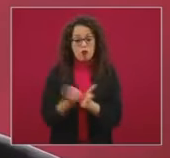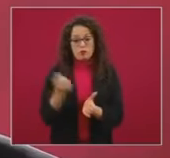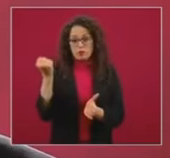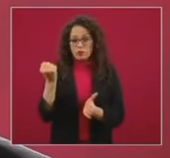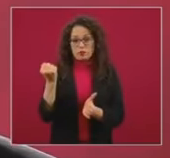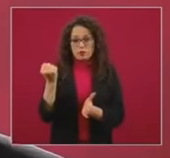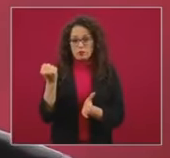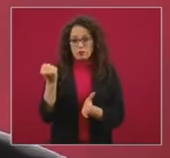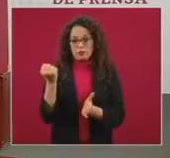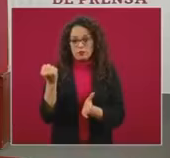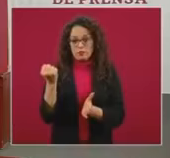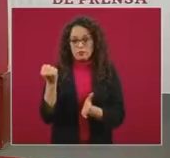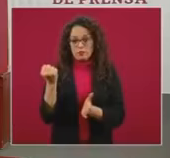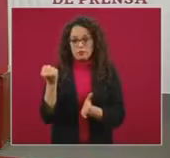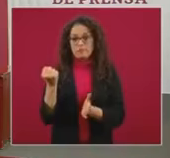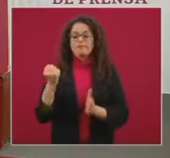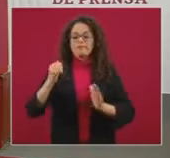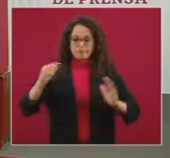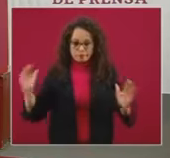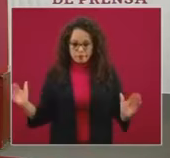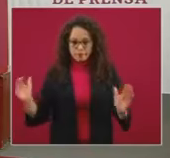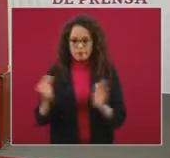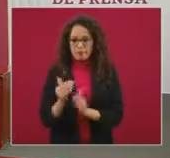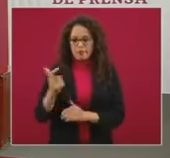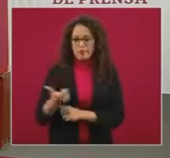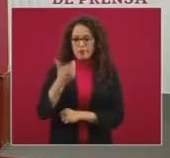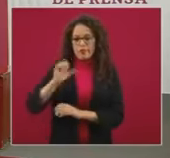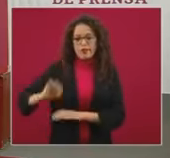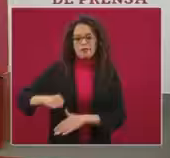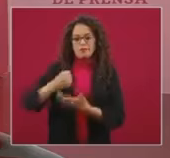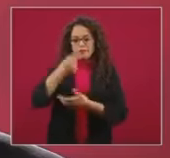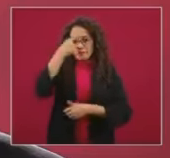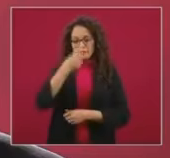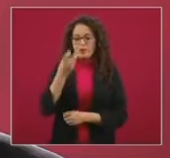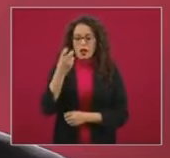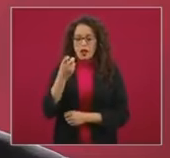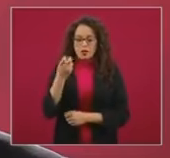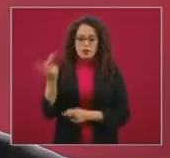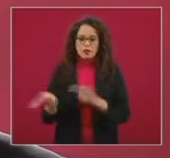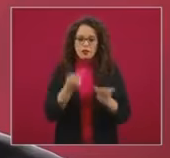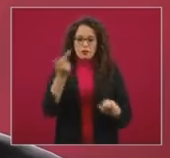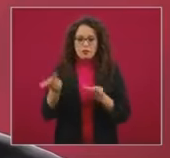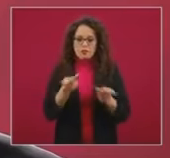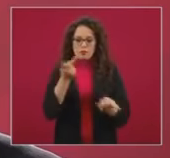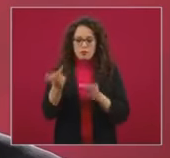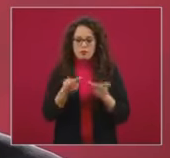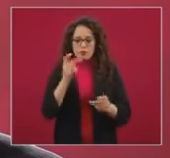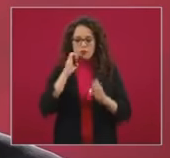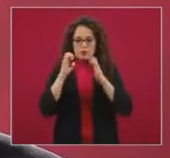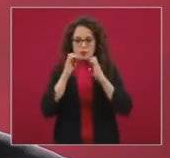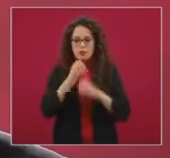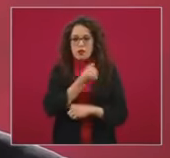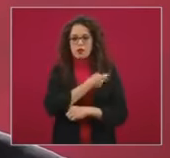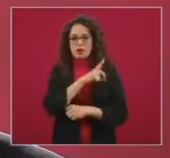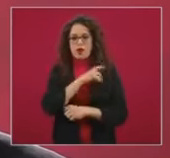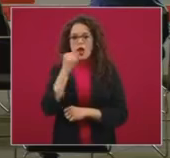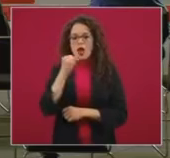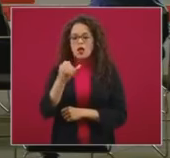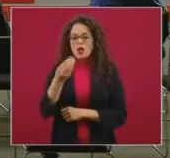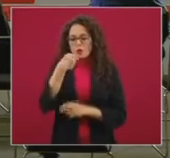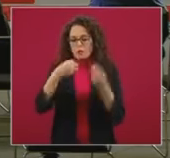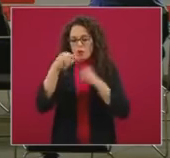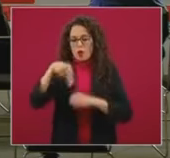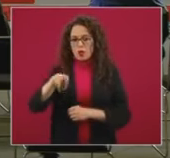del sexenio pasado se redujo el presupuesto para la Encuesta Nacional de Salud y Nutrición, y gracias a la muy oportuna intervención de INEGI,